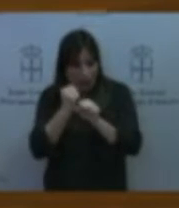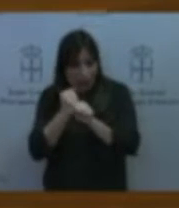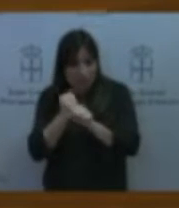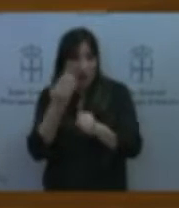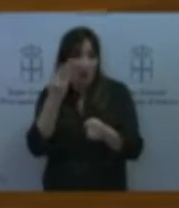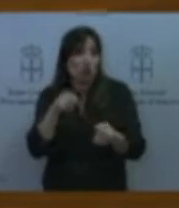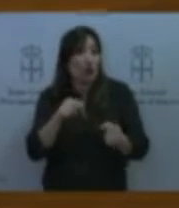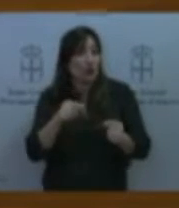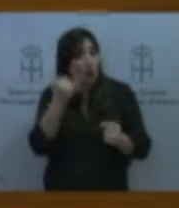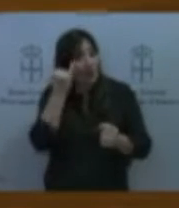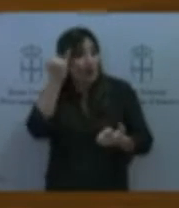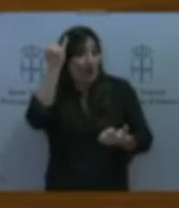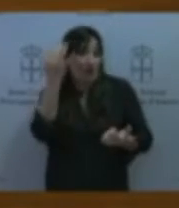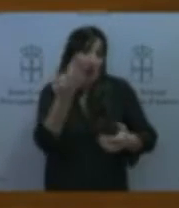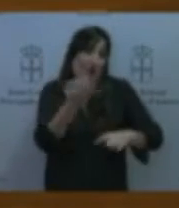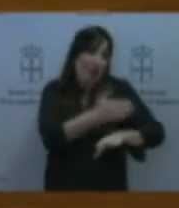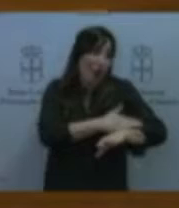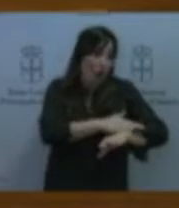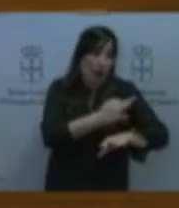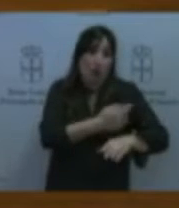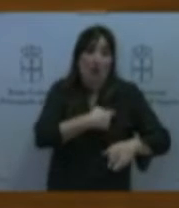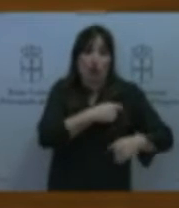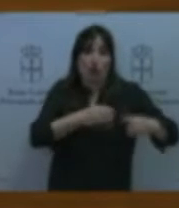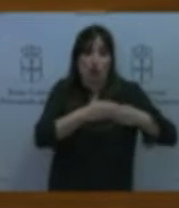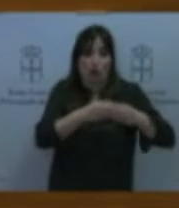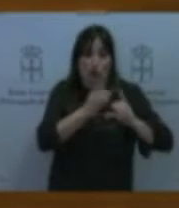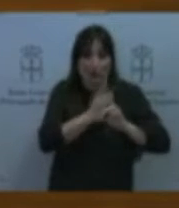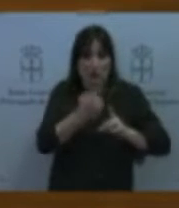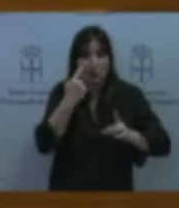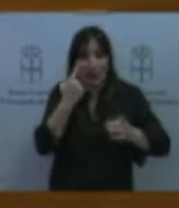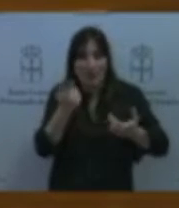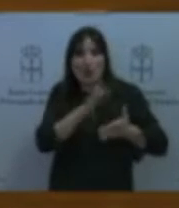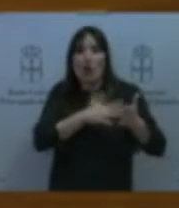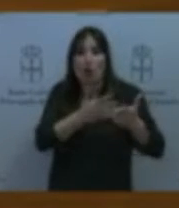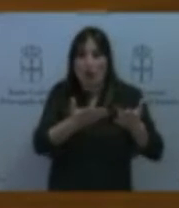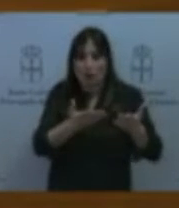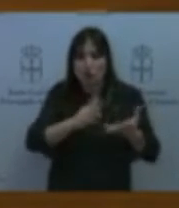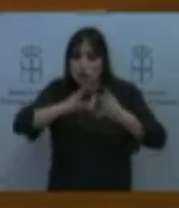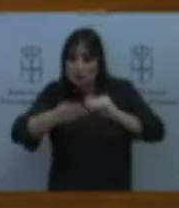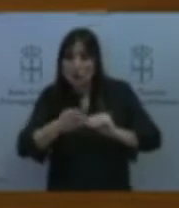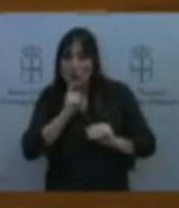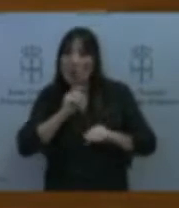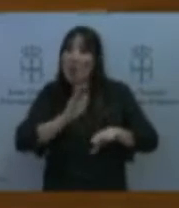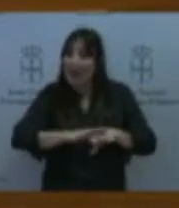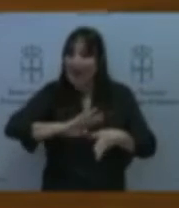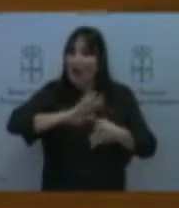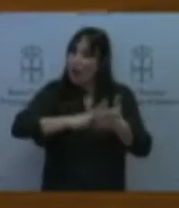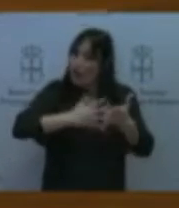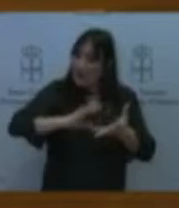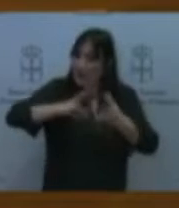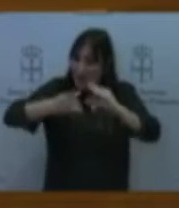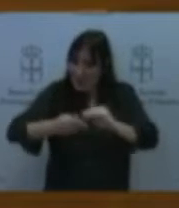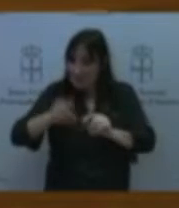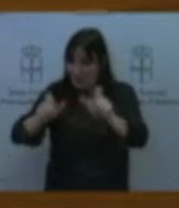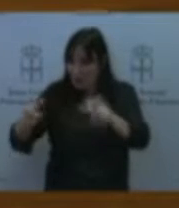transportes el cómo racionalizar esos horarios para tener horarios que se adapten a nuestra vida y no vidas que se adapten a los horarios de nuestro